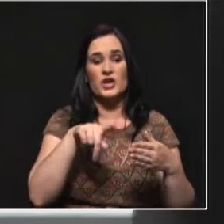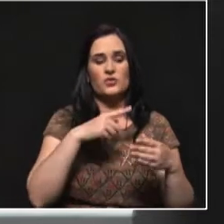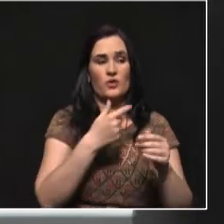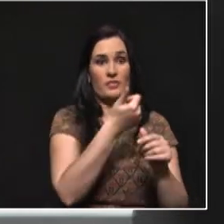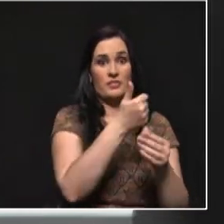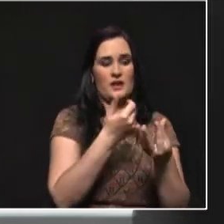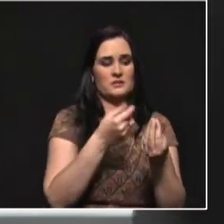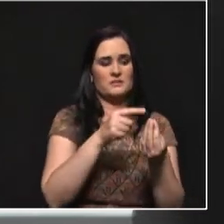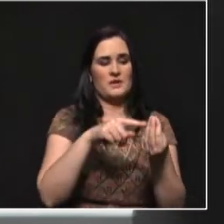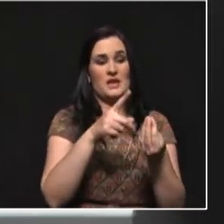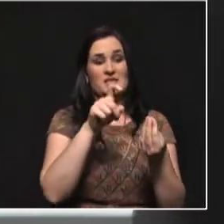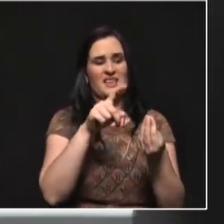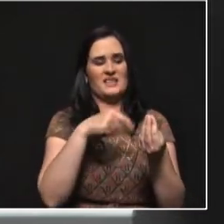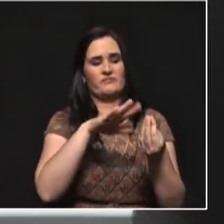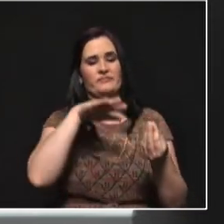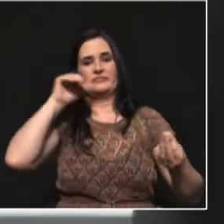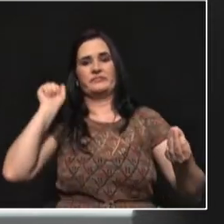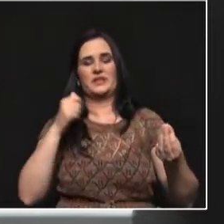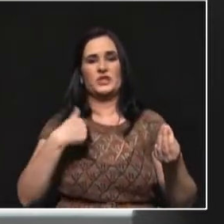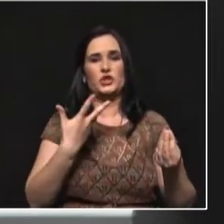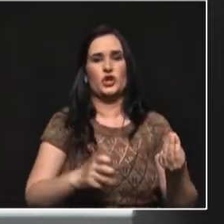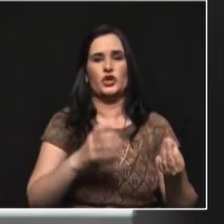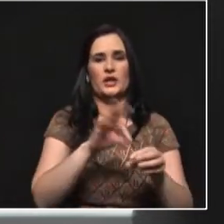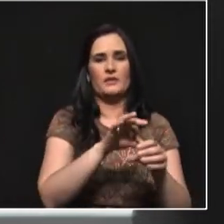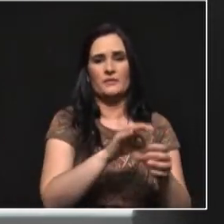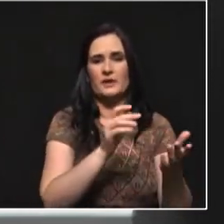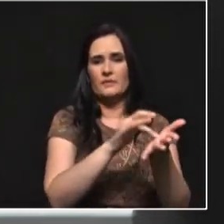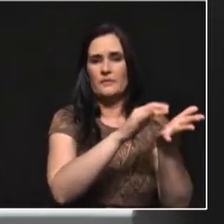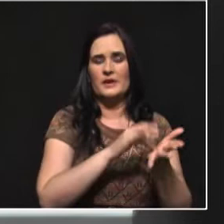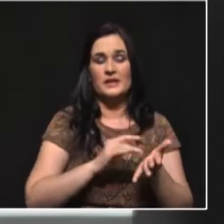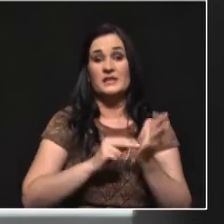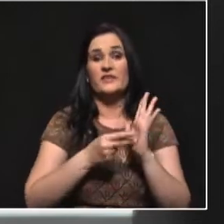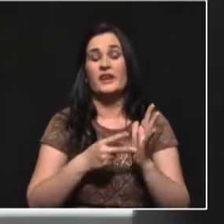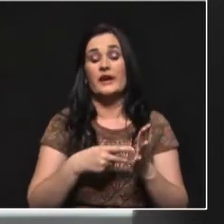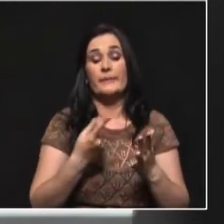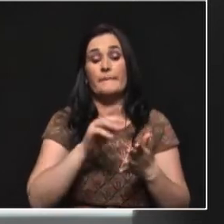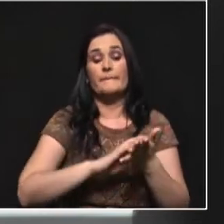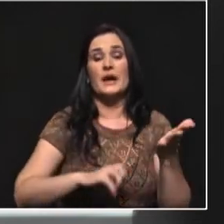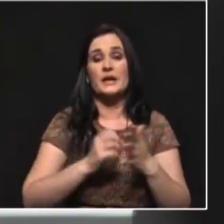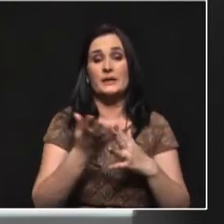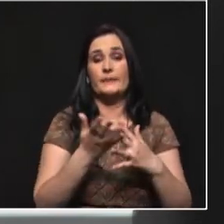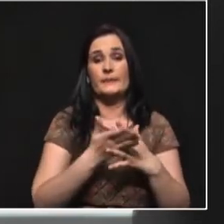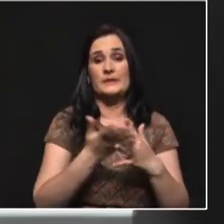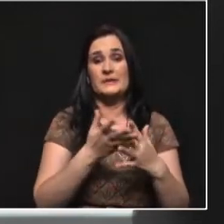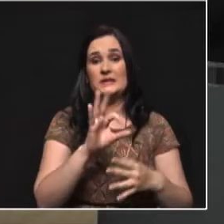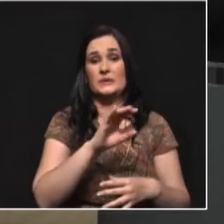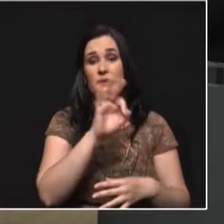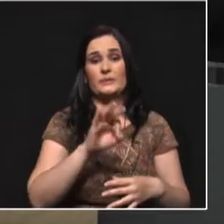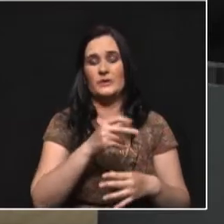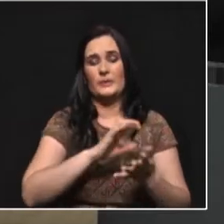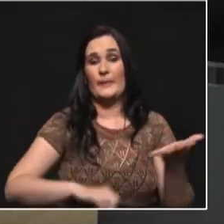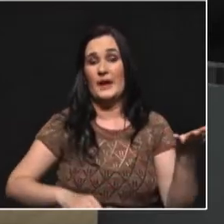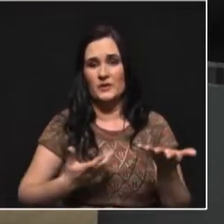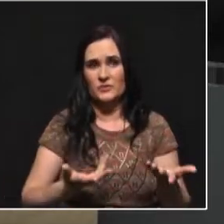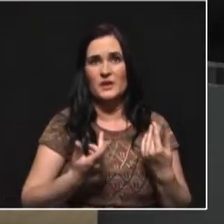ni la mitad elige quien define nuestras rutas y nuestros designios. Pero da la impresión, y veo por las cifras que es equivocado lo que